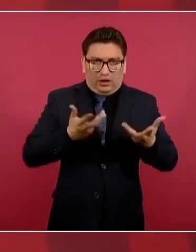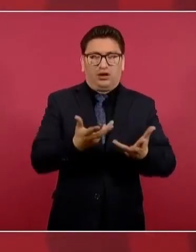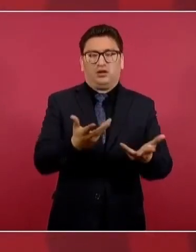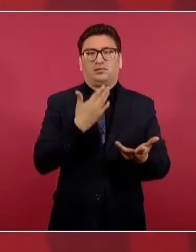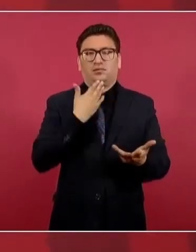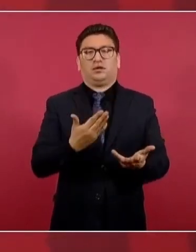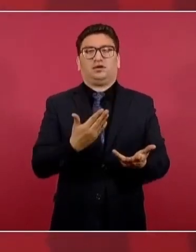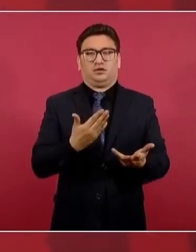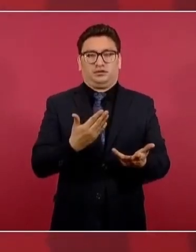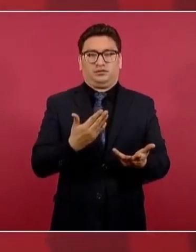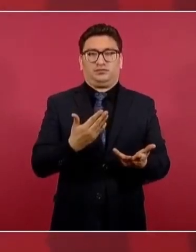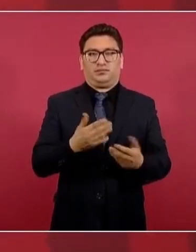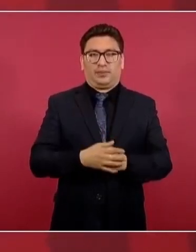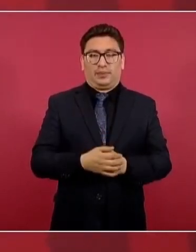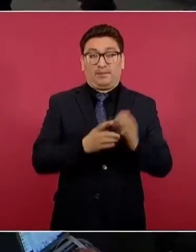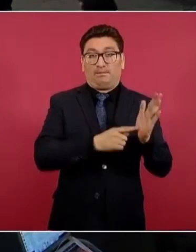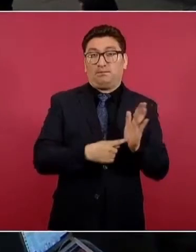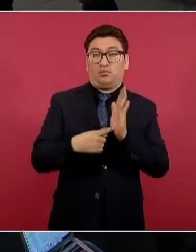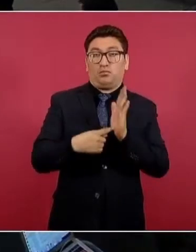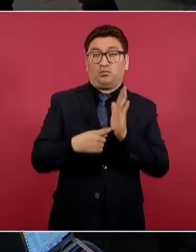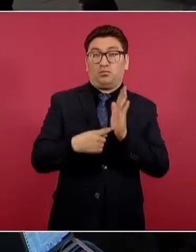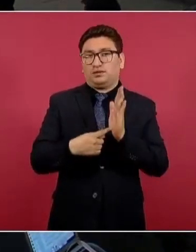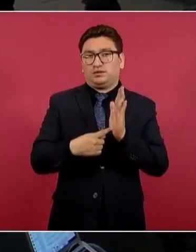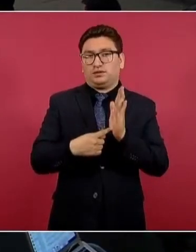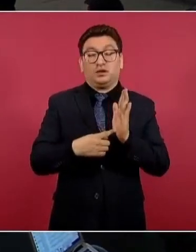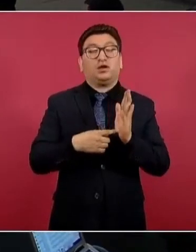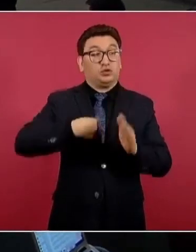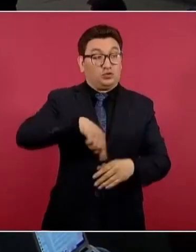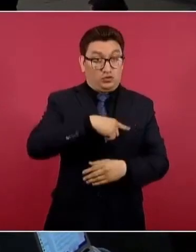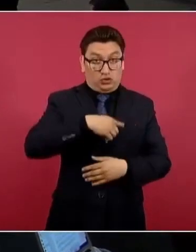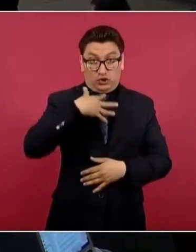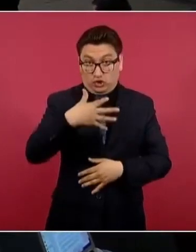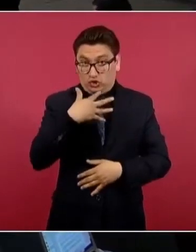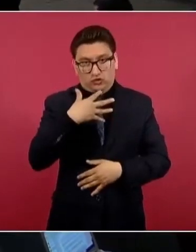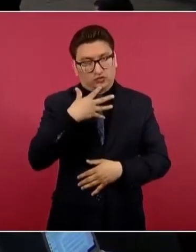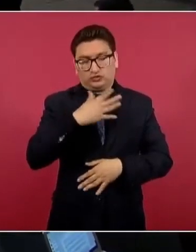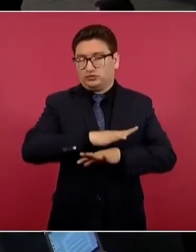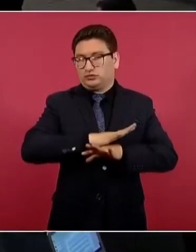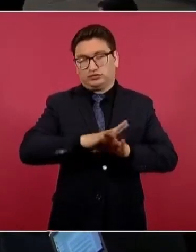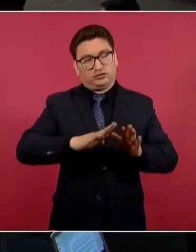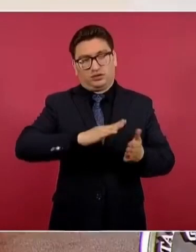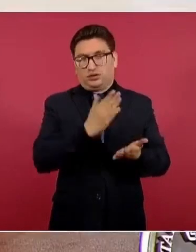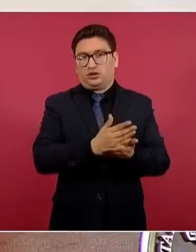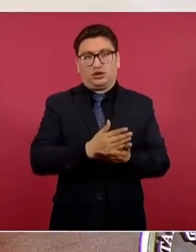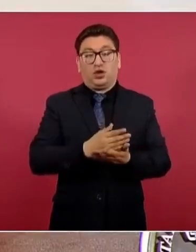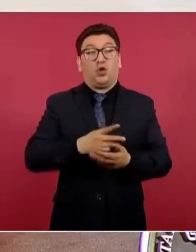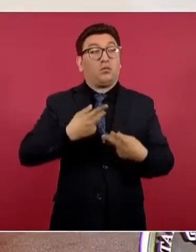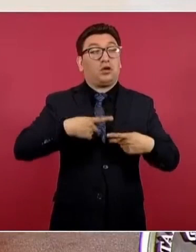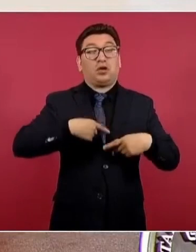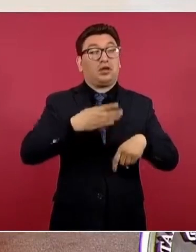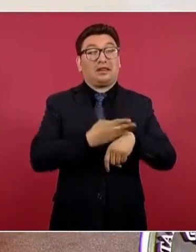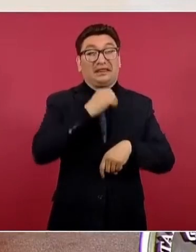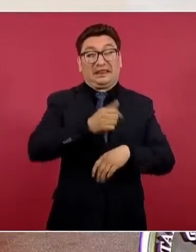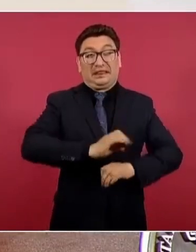Si no permitimos la corrupción, si no permitimos la impunidad, ¿qué pueden